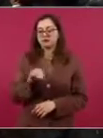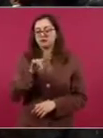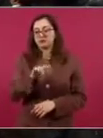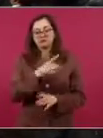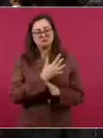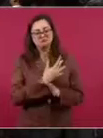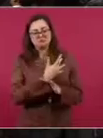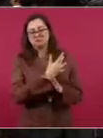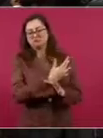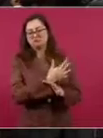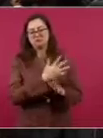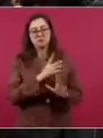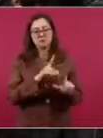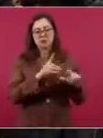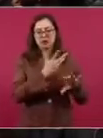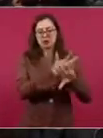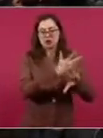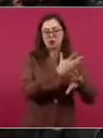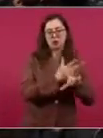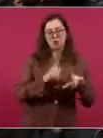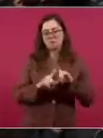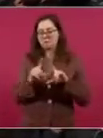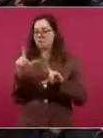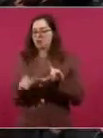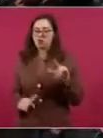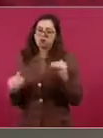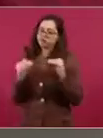un trato en pie de igualdad,